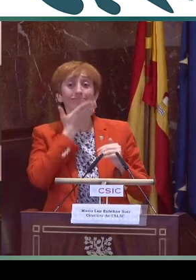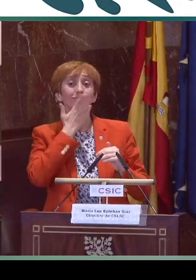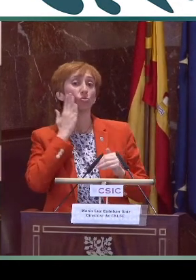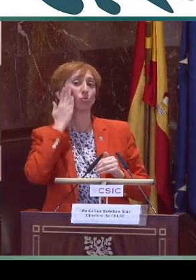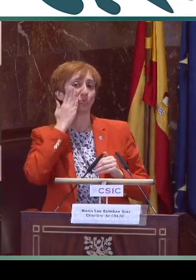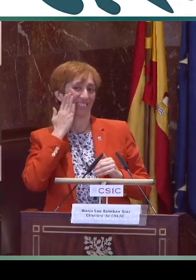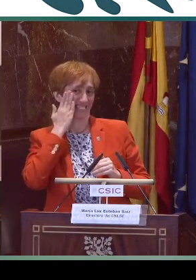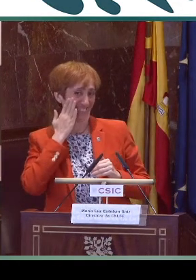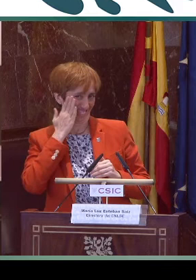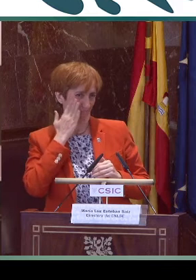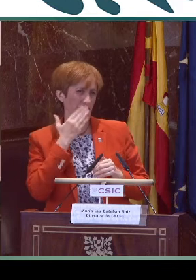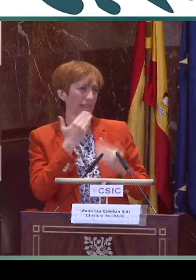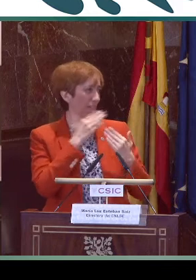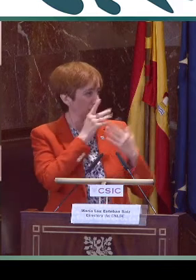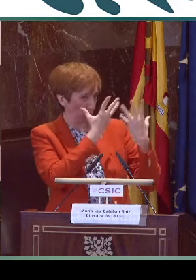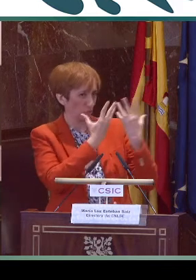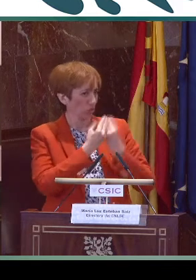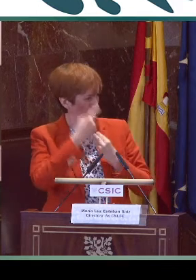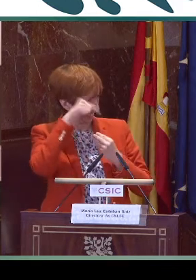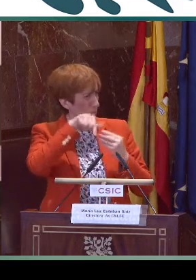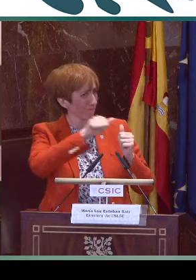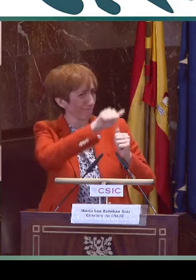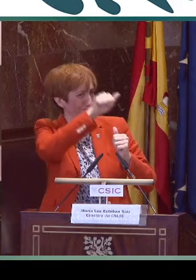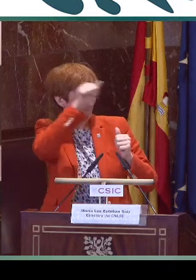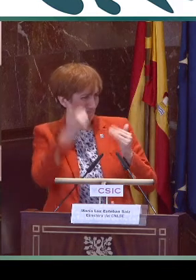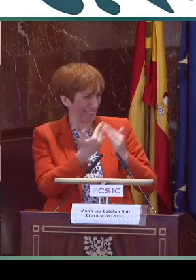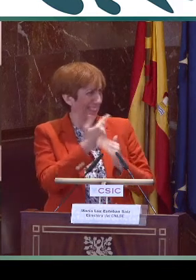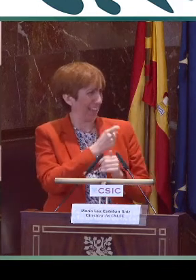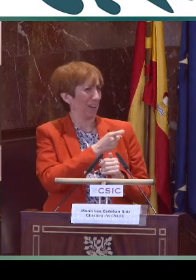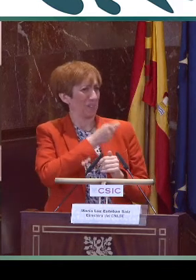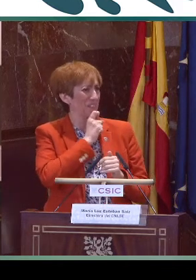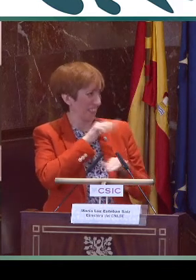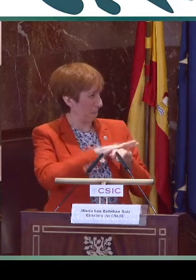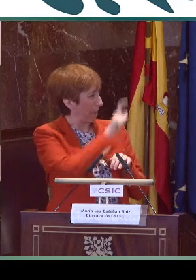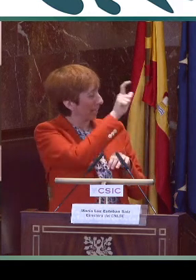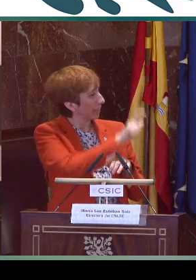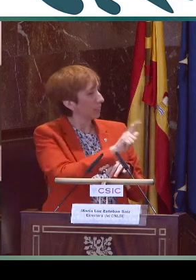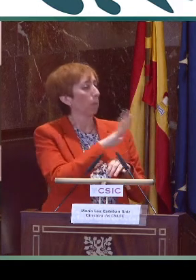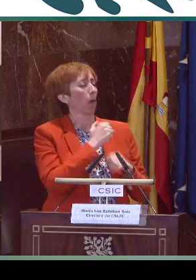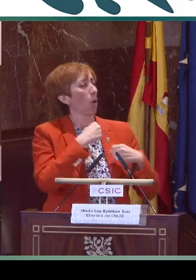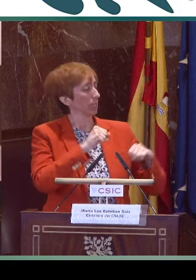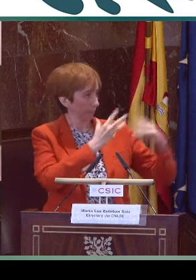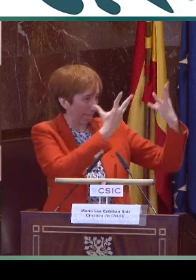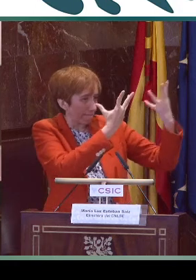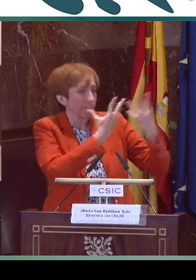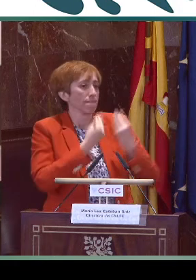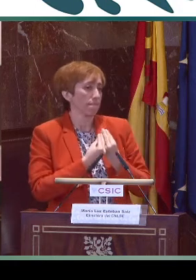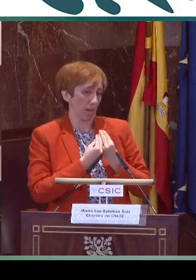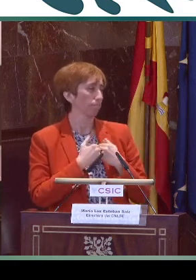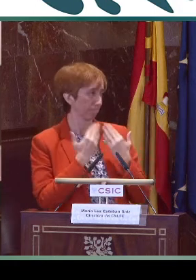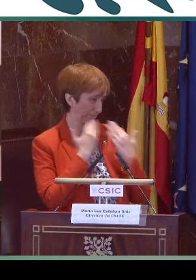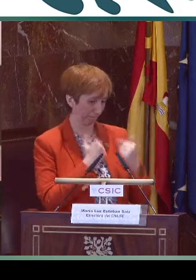Sociales de Igualdad, Susana Camarero. Muchísimas gracias por acompañarnos. No sé que la jornada de hoy es complicada para ti